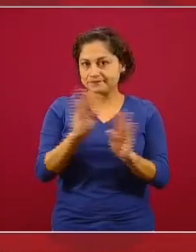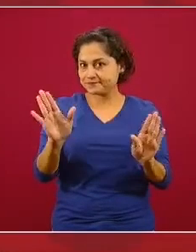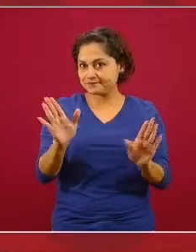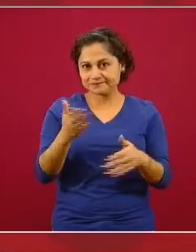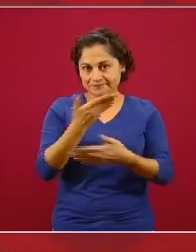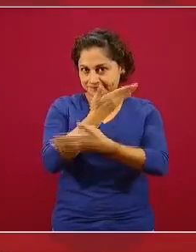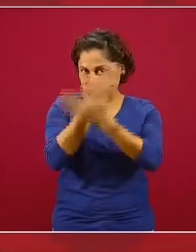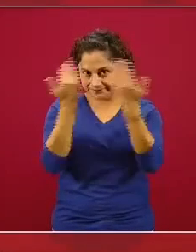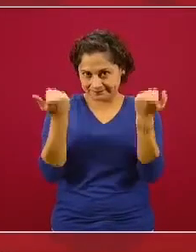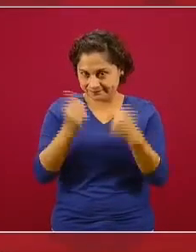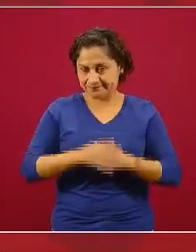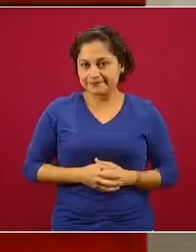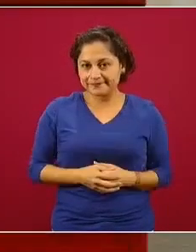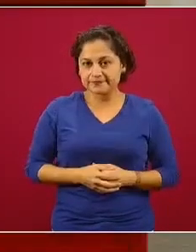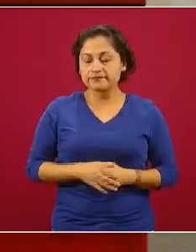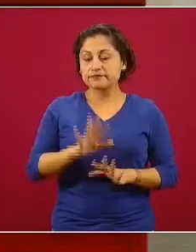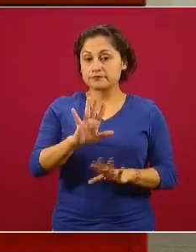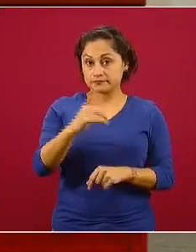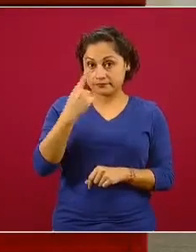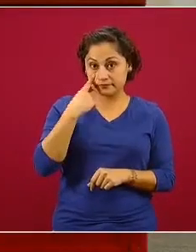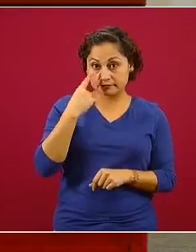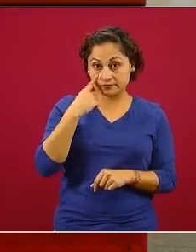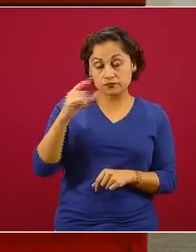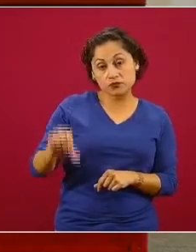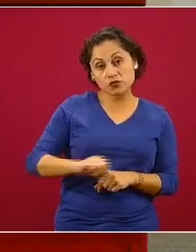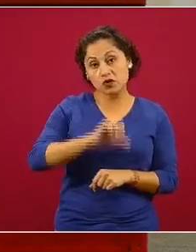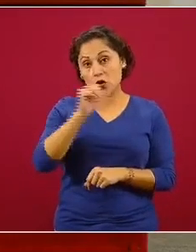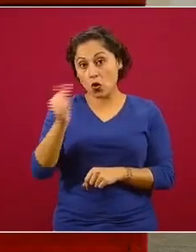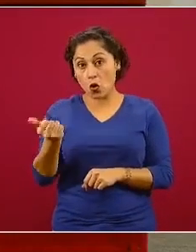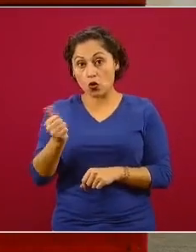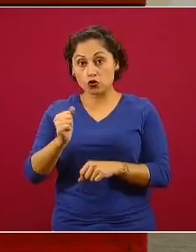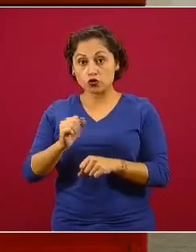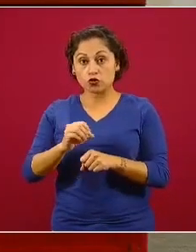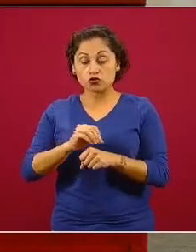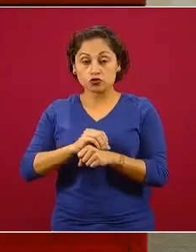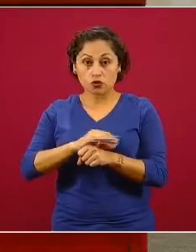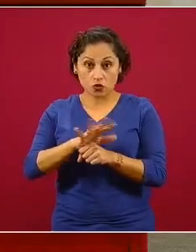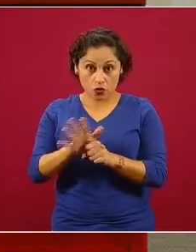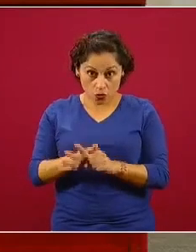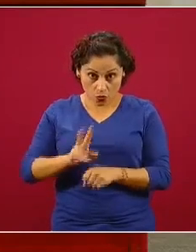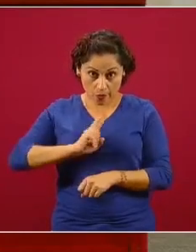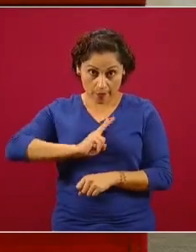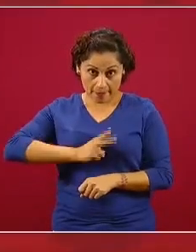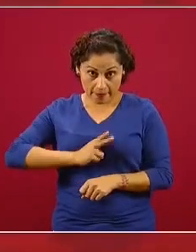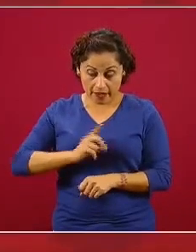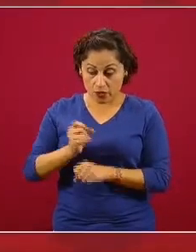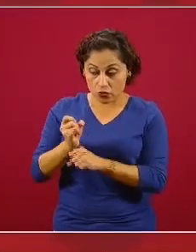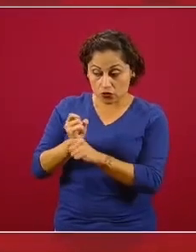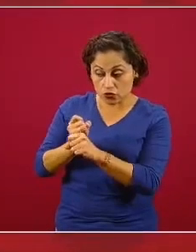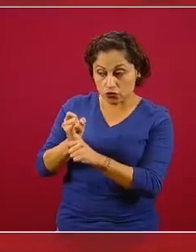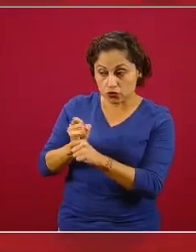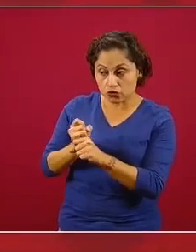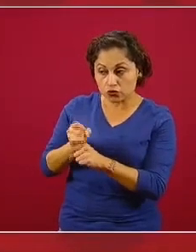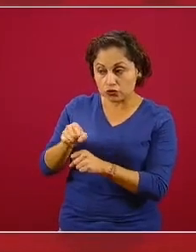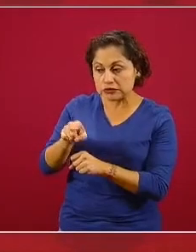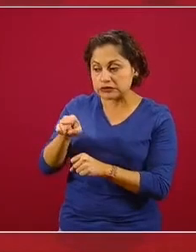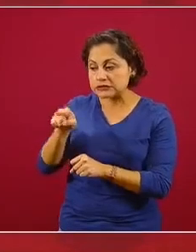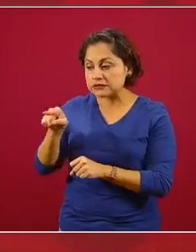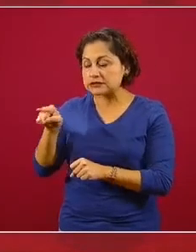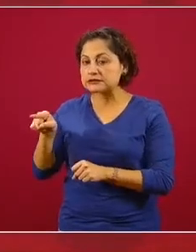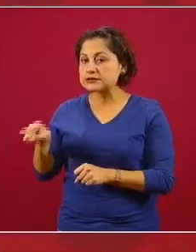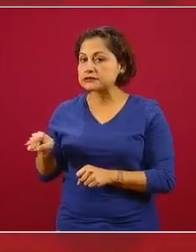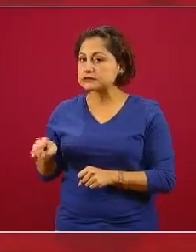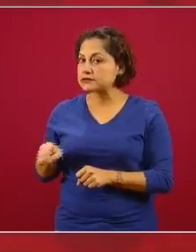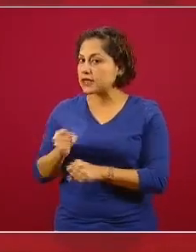Teniendo como referencia otros coronavirus, no se conoce que exista una historia de